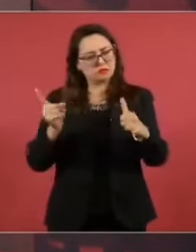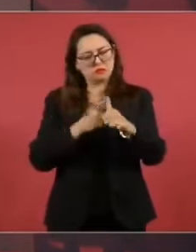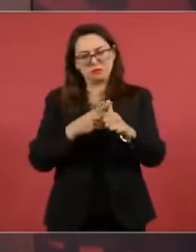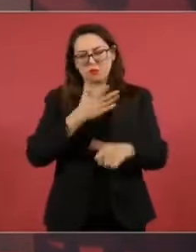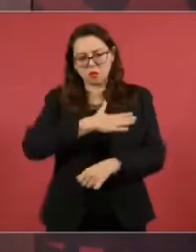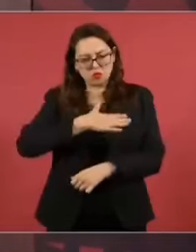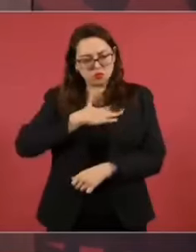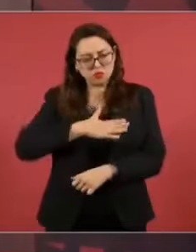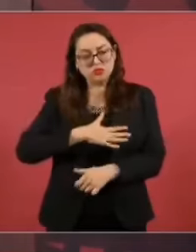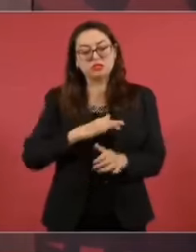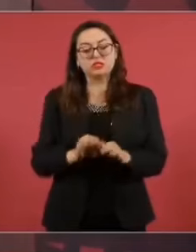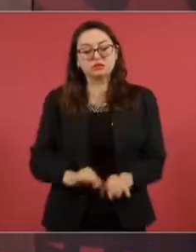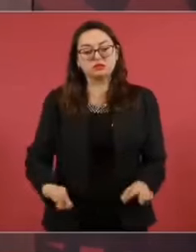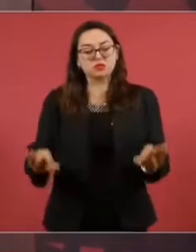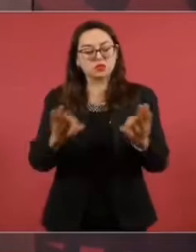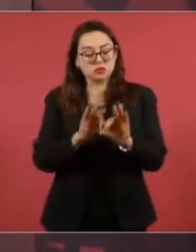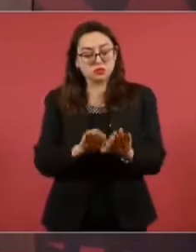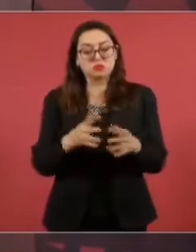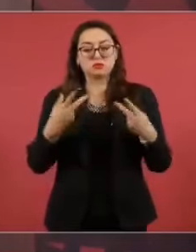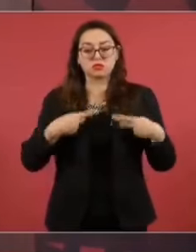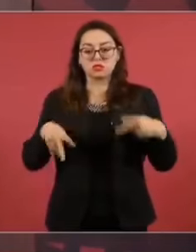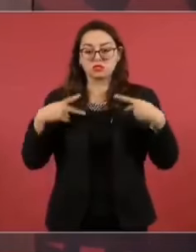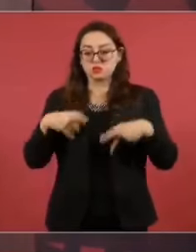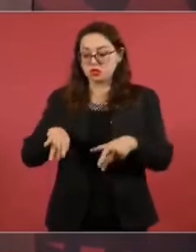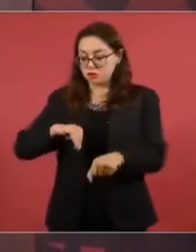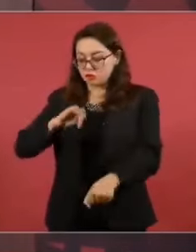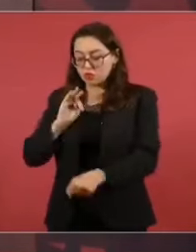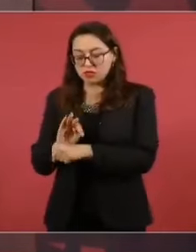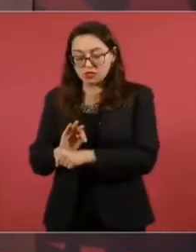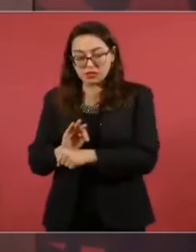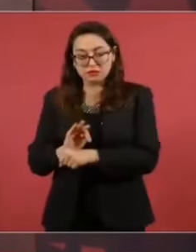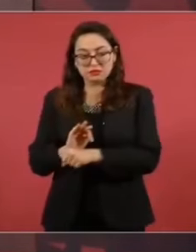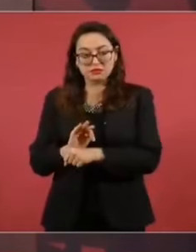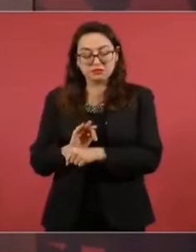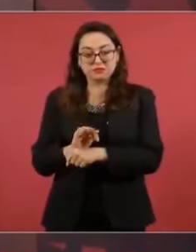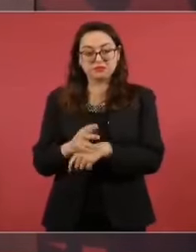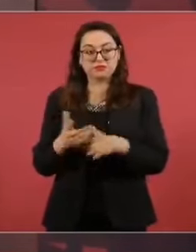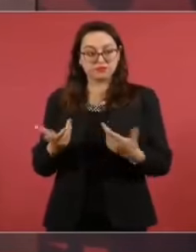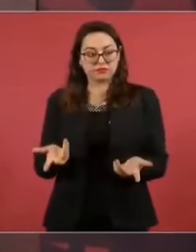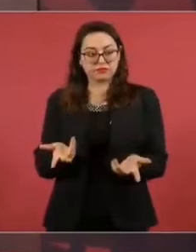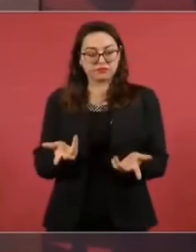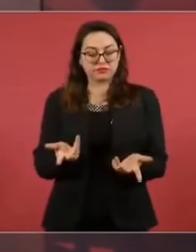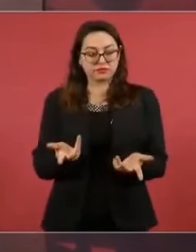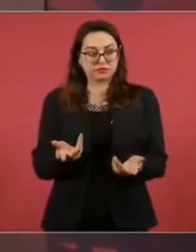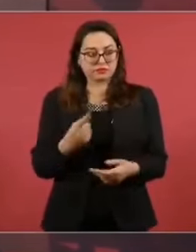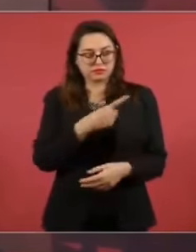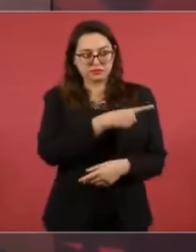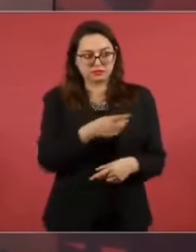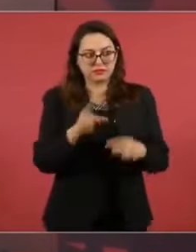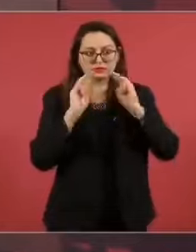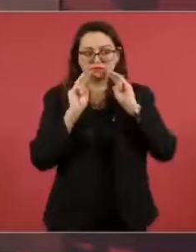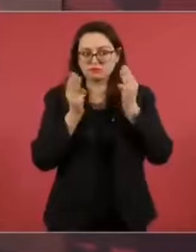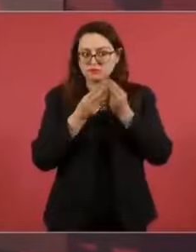en proteger a los ciudadanos ante el crimen,